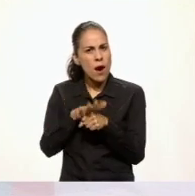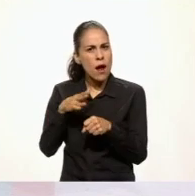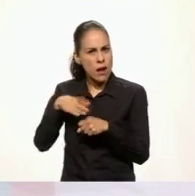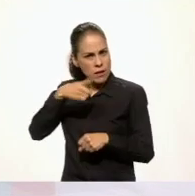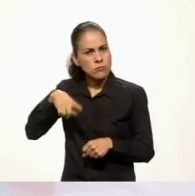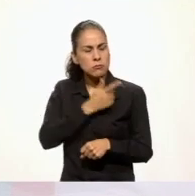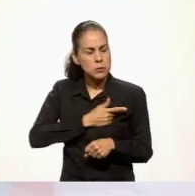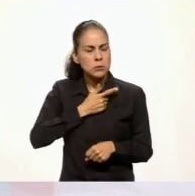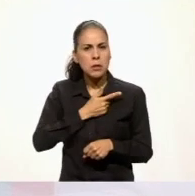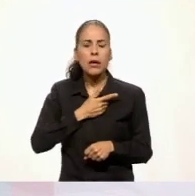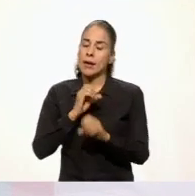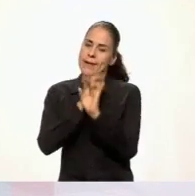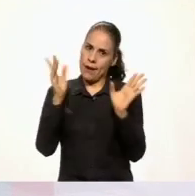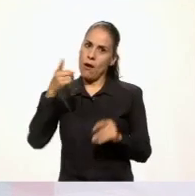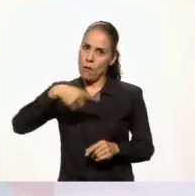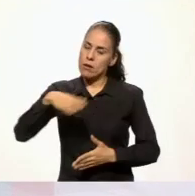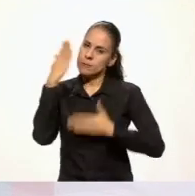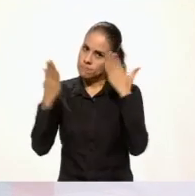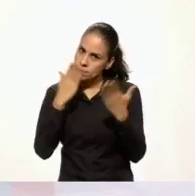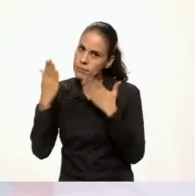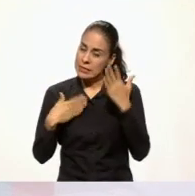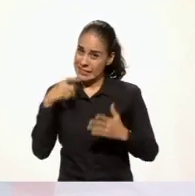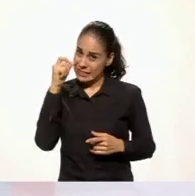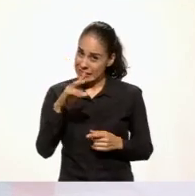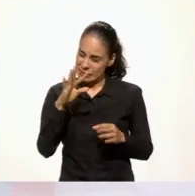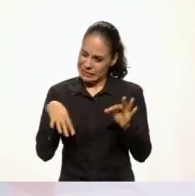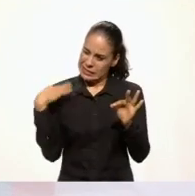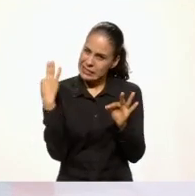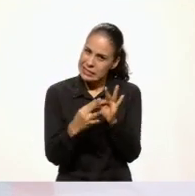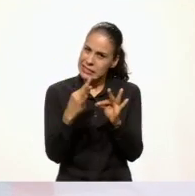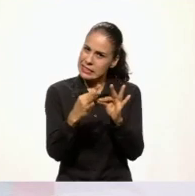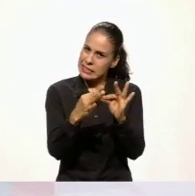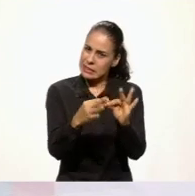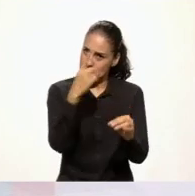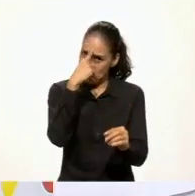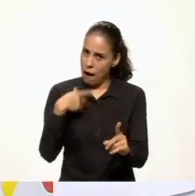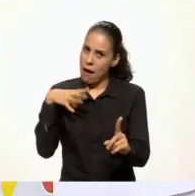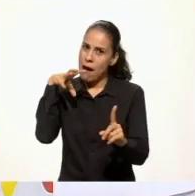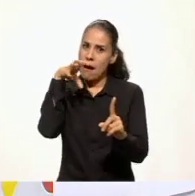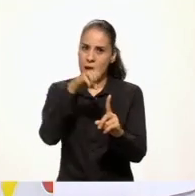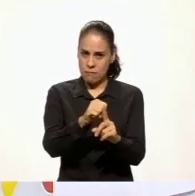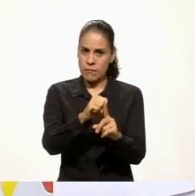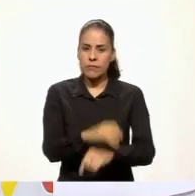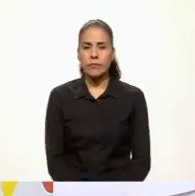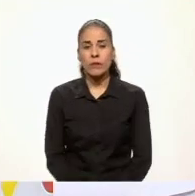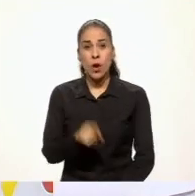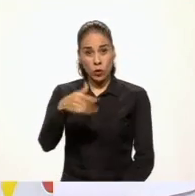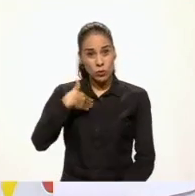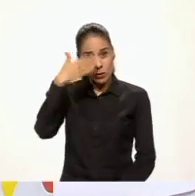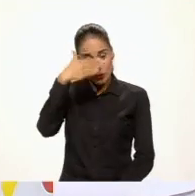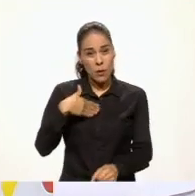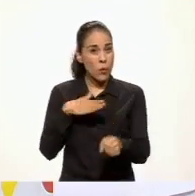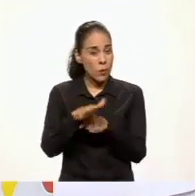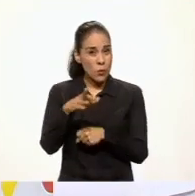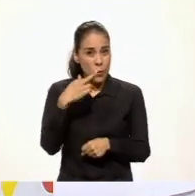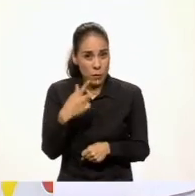que han tenido que estudiar mucho y sobre todo ser muy disciplinadas para lograrlo. ¿Sabes qué es lo mejor